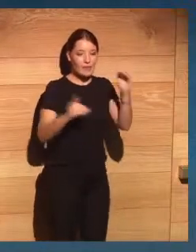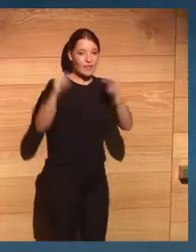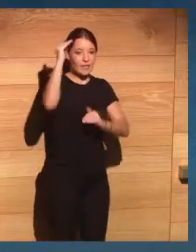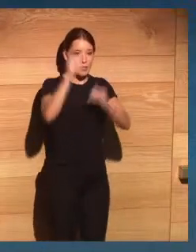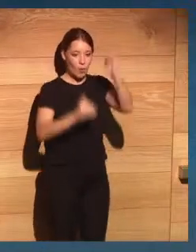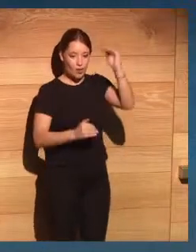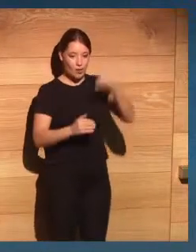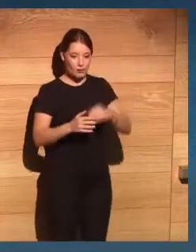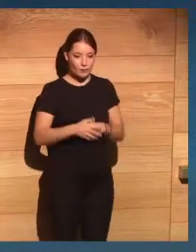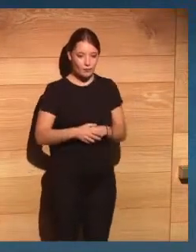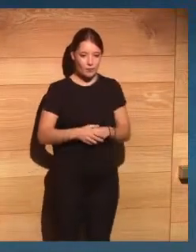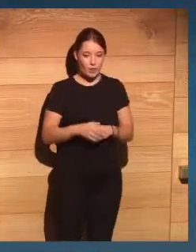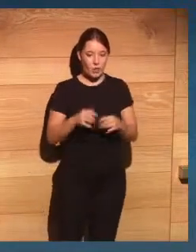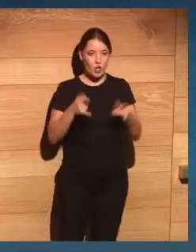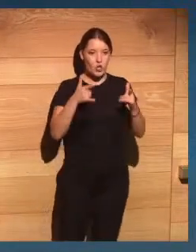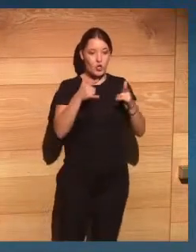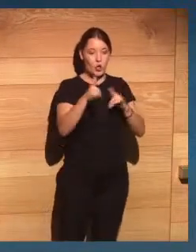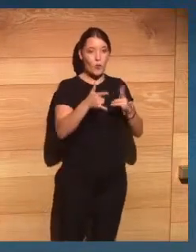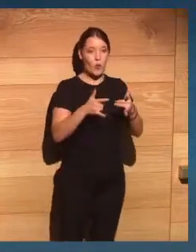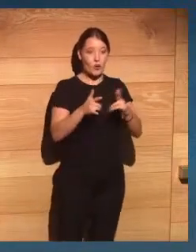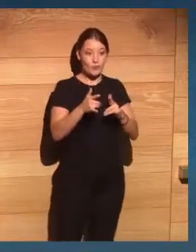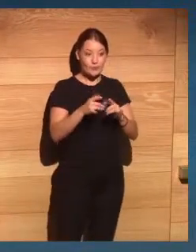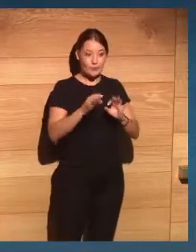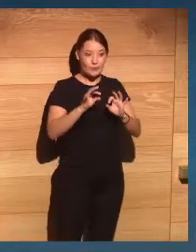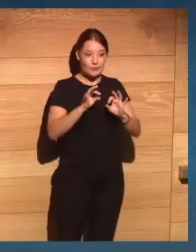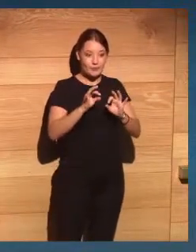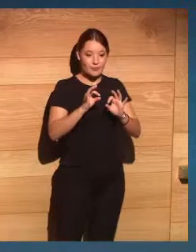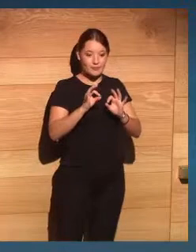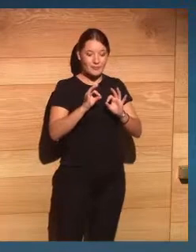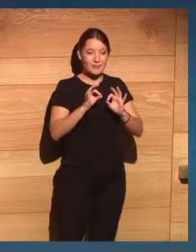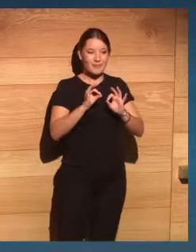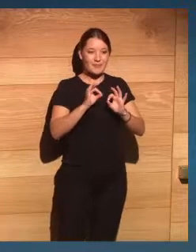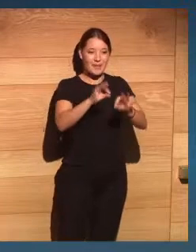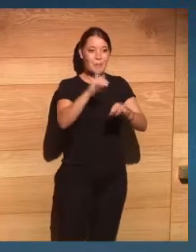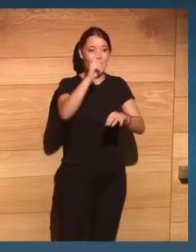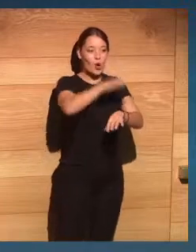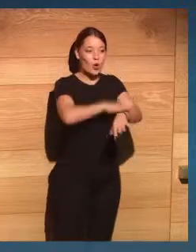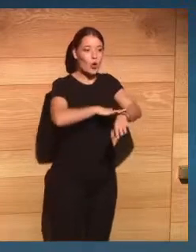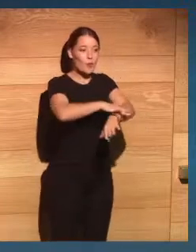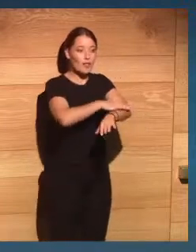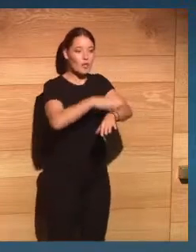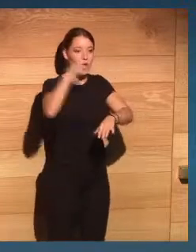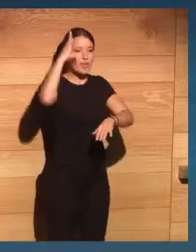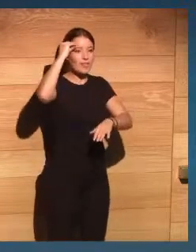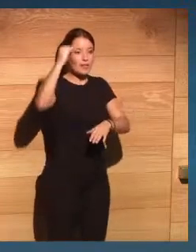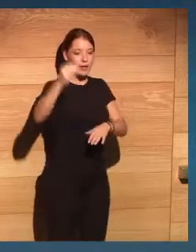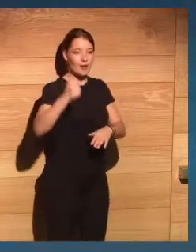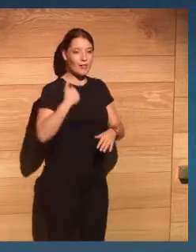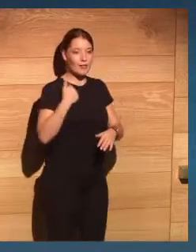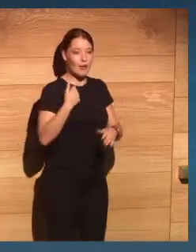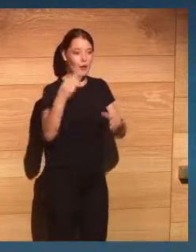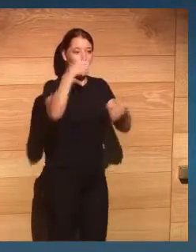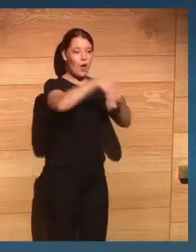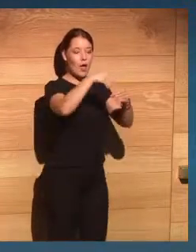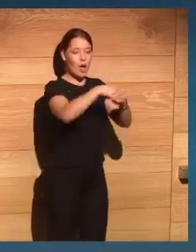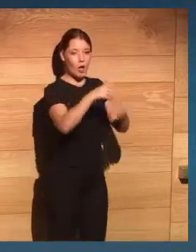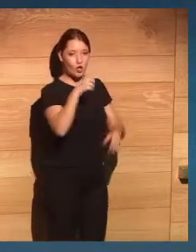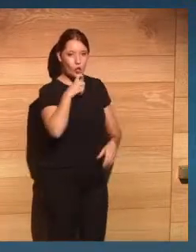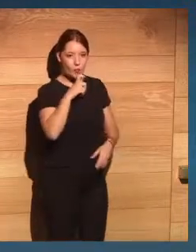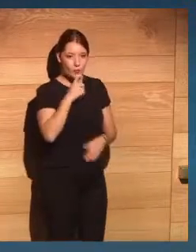también hablamos de cómo plantean los gobiernos la entrada de la inteligencia artificial en España de hecho tenemos una